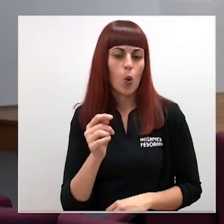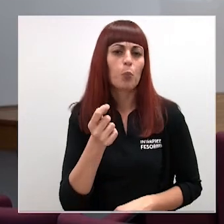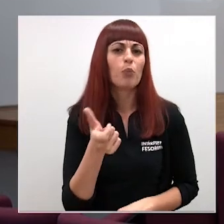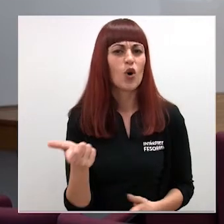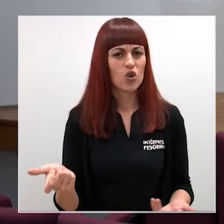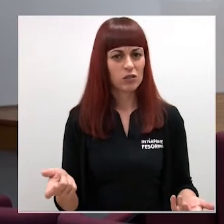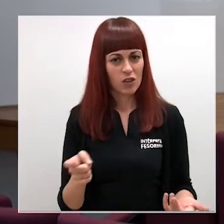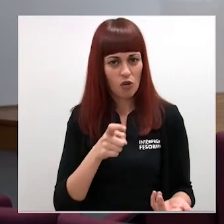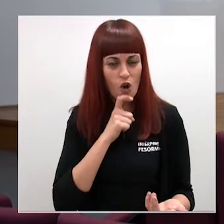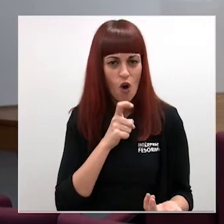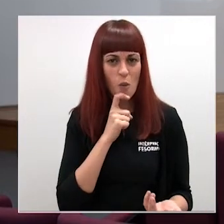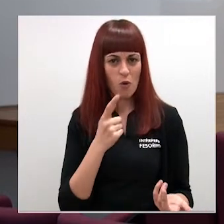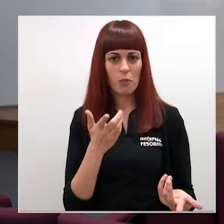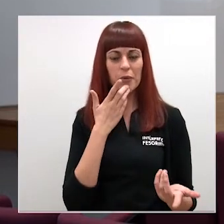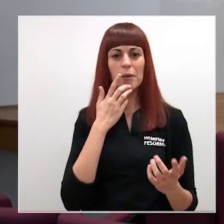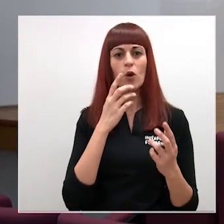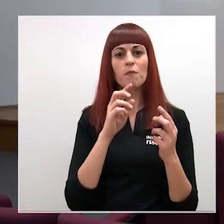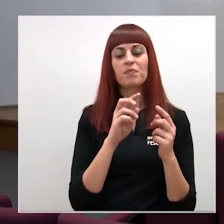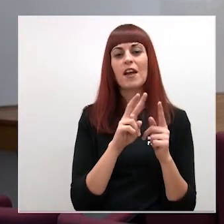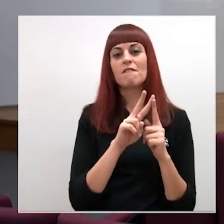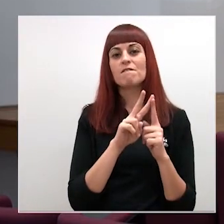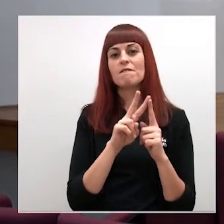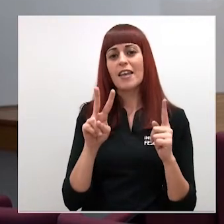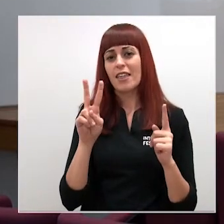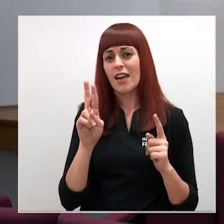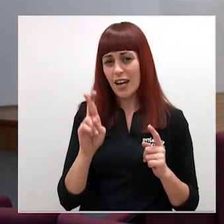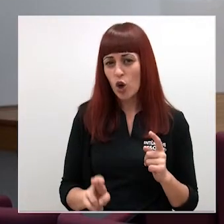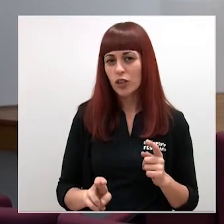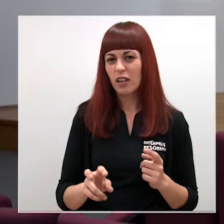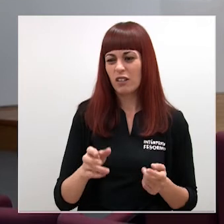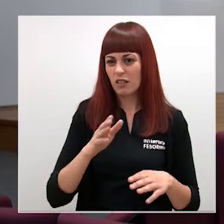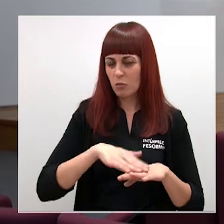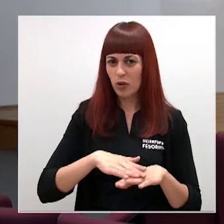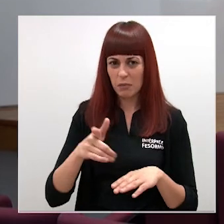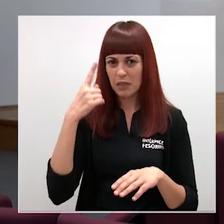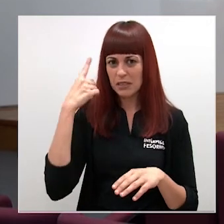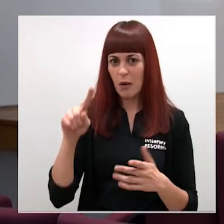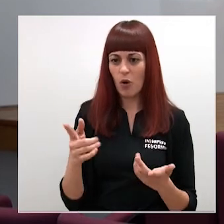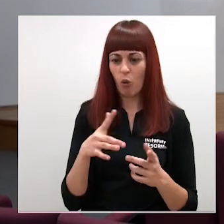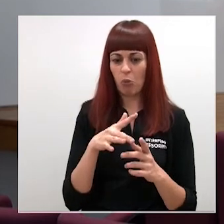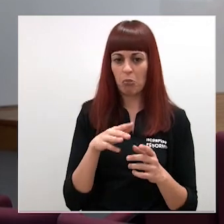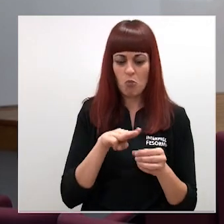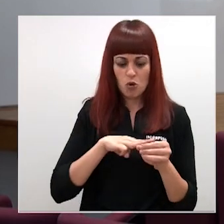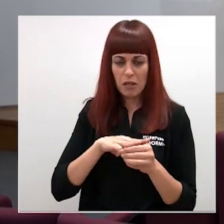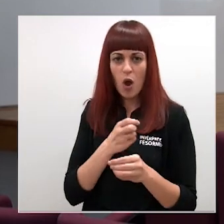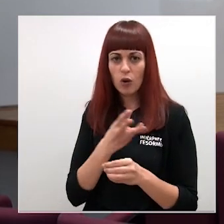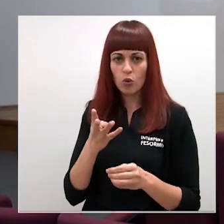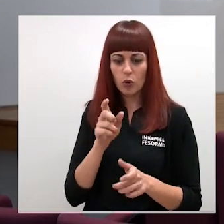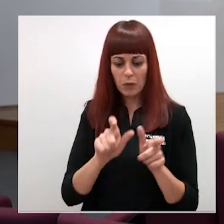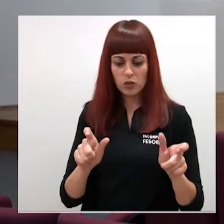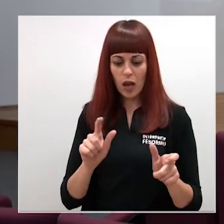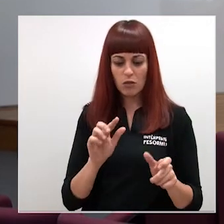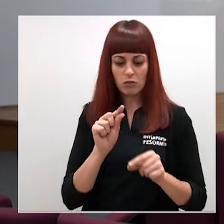¿cómo puede ser el valle de Ricote? ¿a qué cree que es debido a esta circunstancia? ¿hay algún municipio que no haya registrado ningún caso? si es así